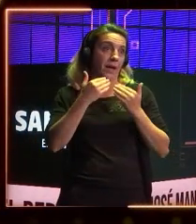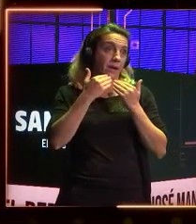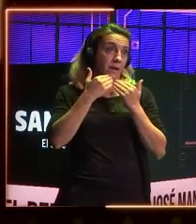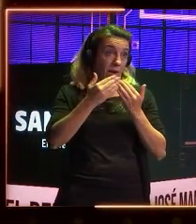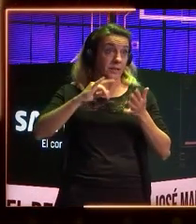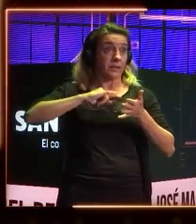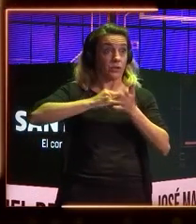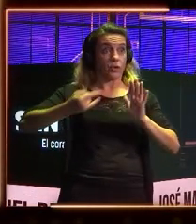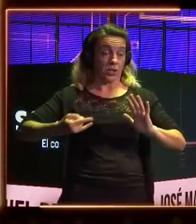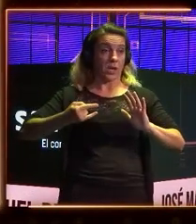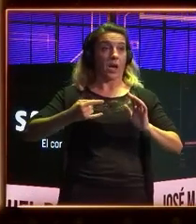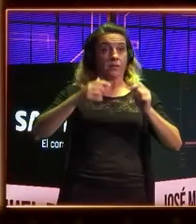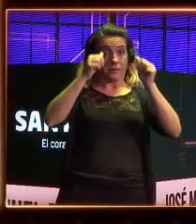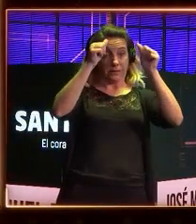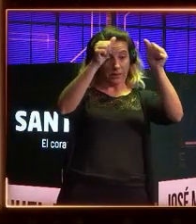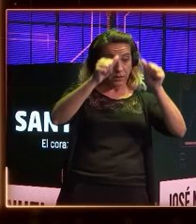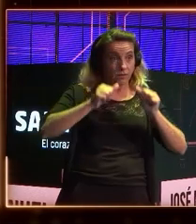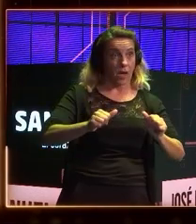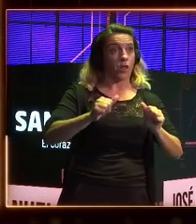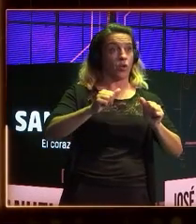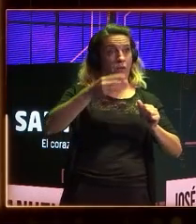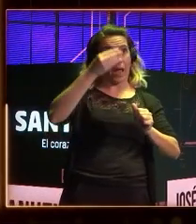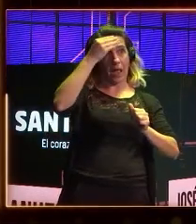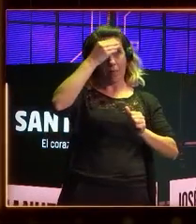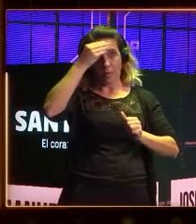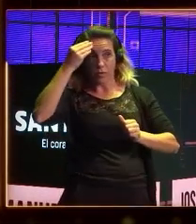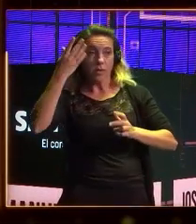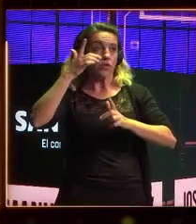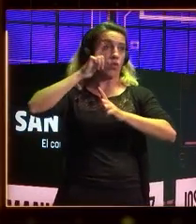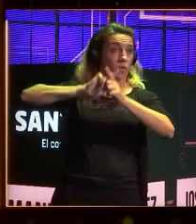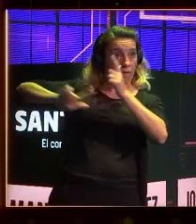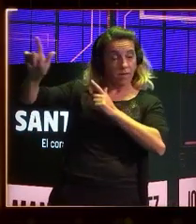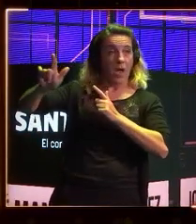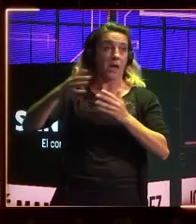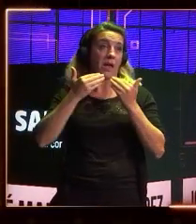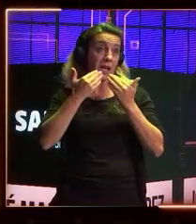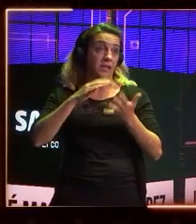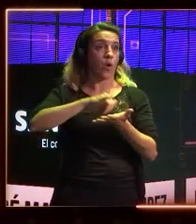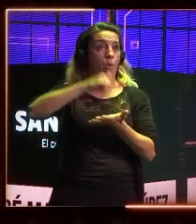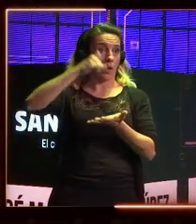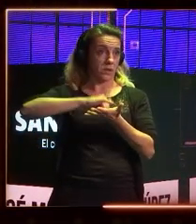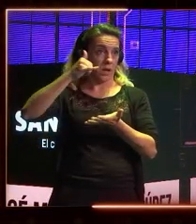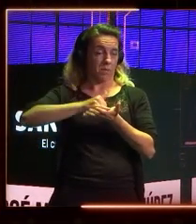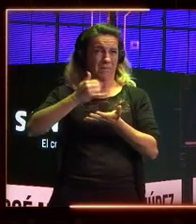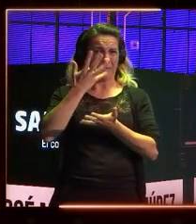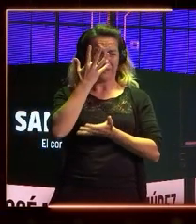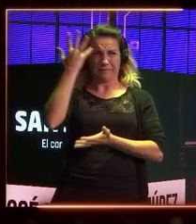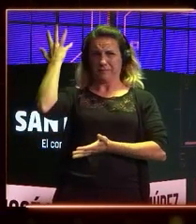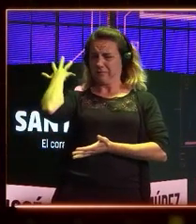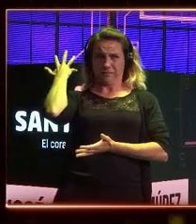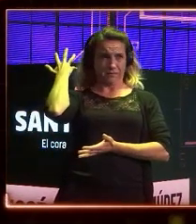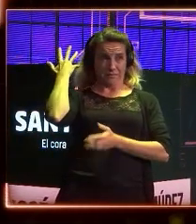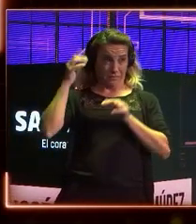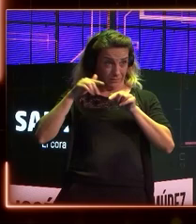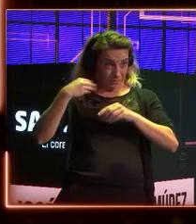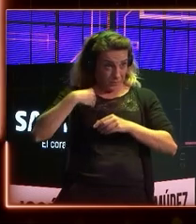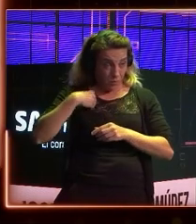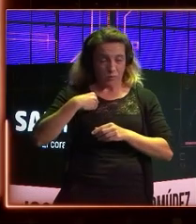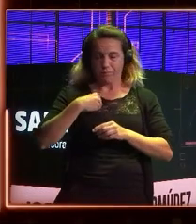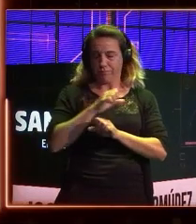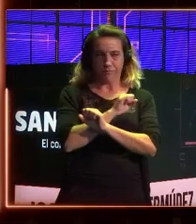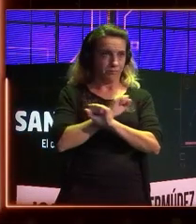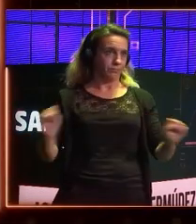empadronamiento de viaje por WhatsApp. Eso hace cinco años era absolutamente imposible.